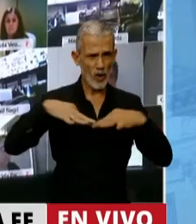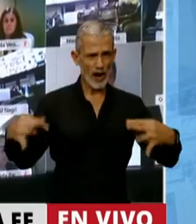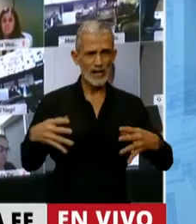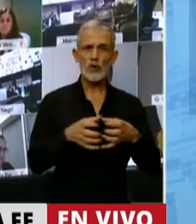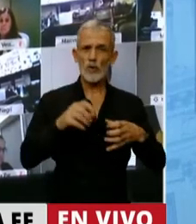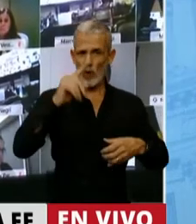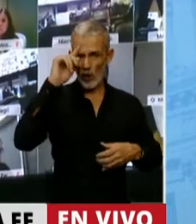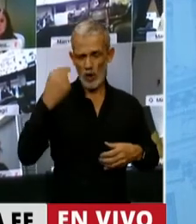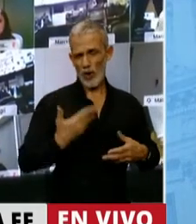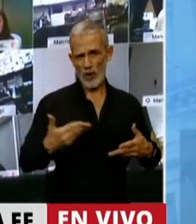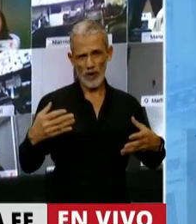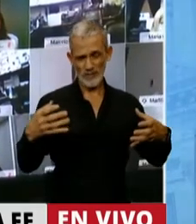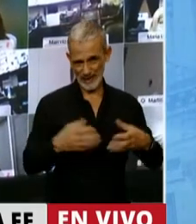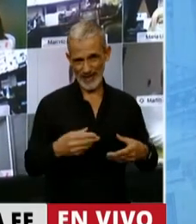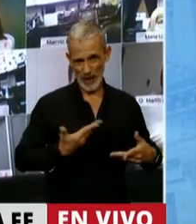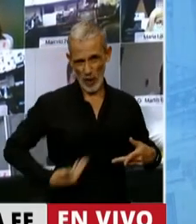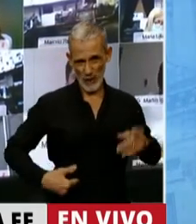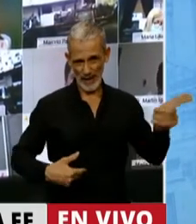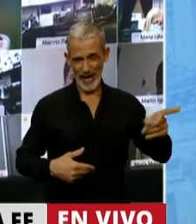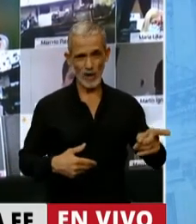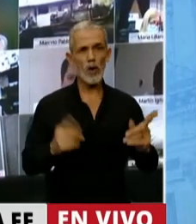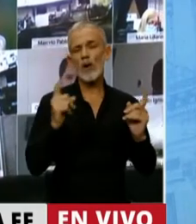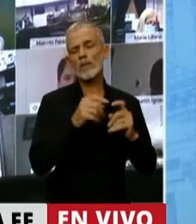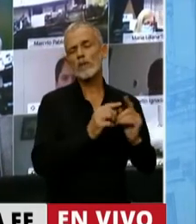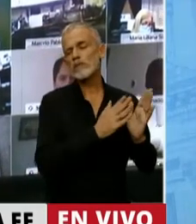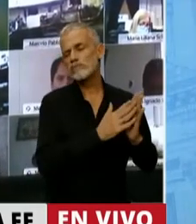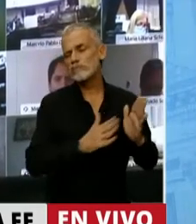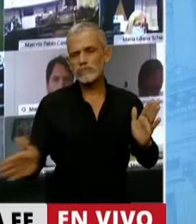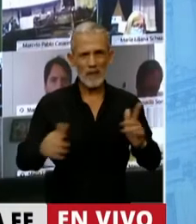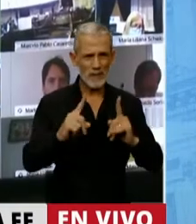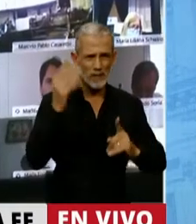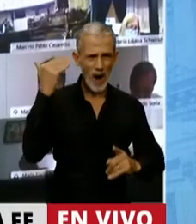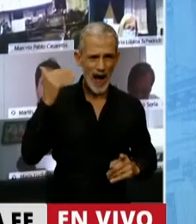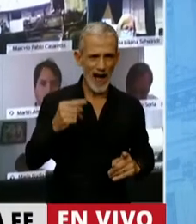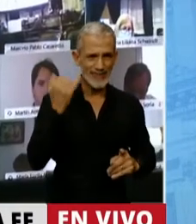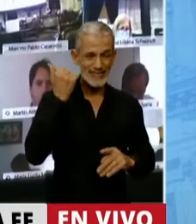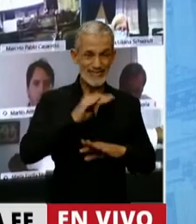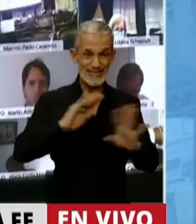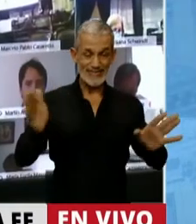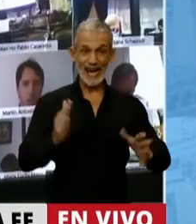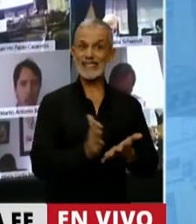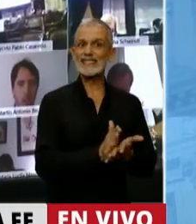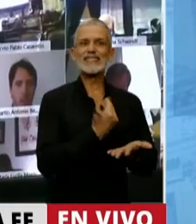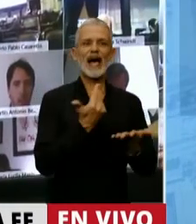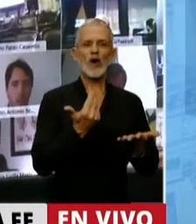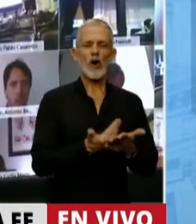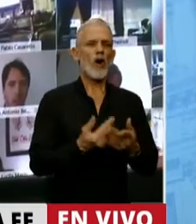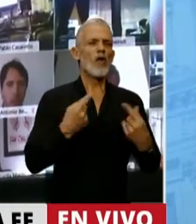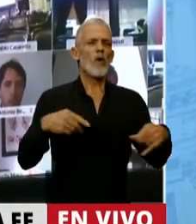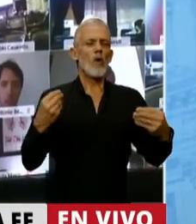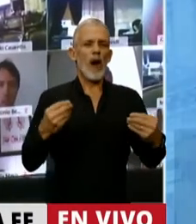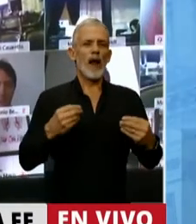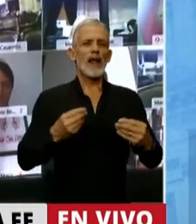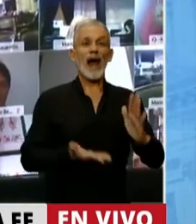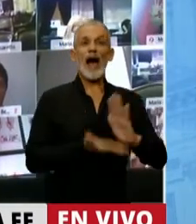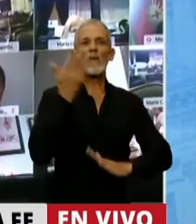abancado oficialista, hay un problema que viene de arrastre desde la eliminación, desde la eliminación, de la determinación